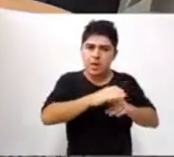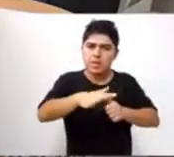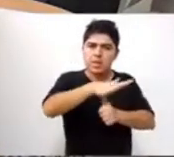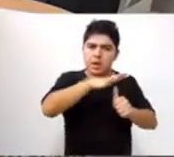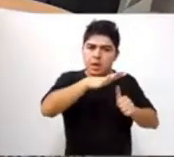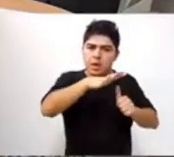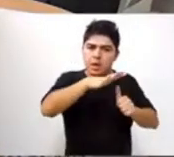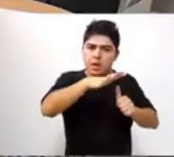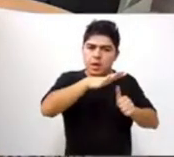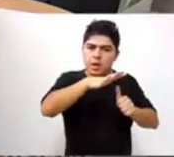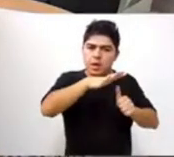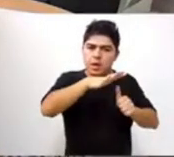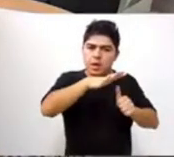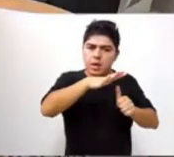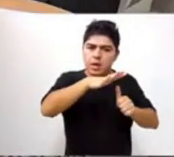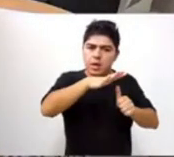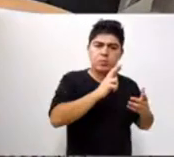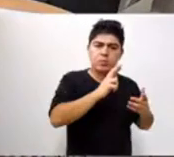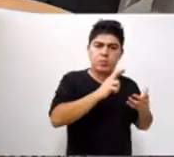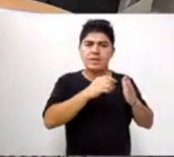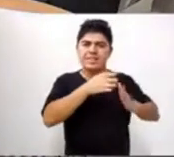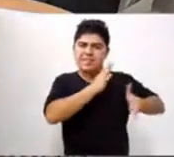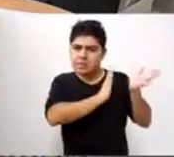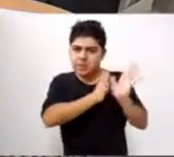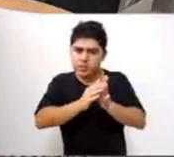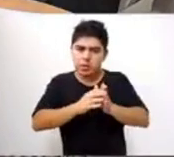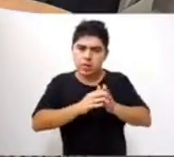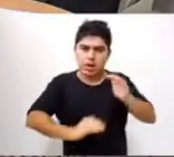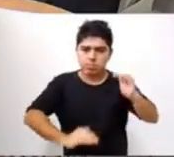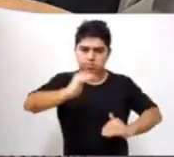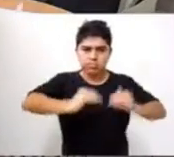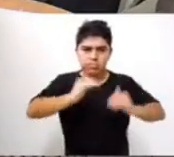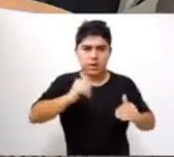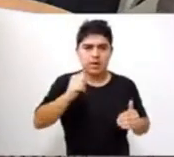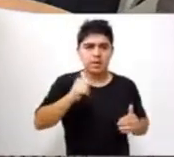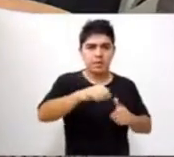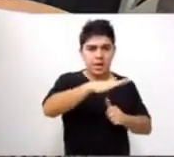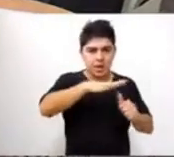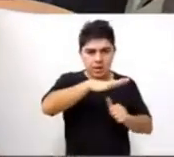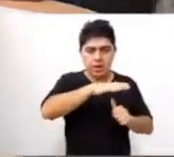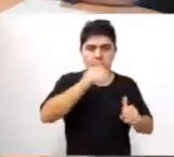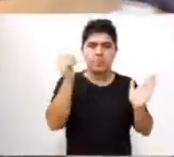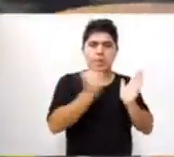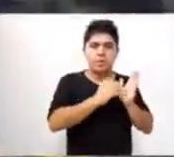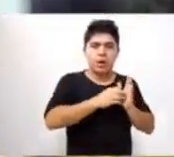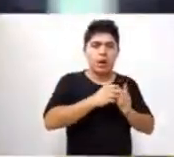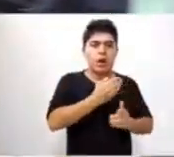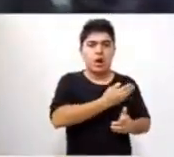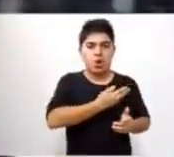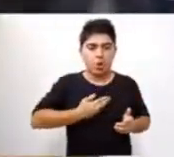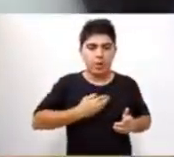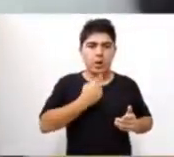artistas que componen las violencias y las desigualdades de género, entendiendo que cada acción de gobierno tiene que